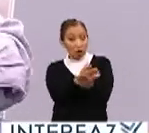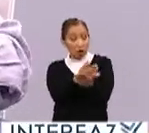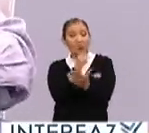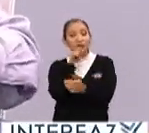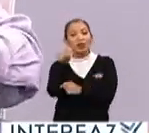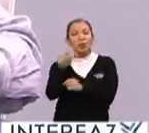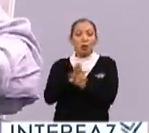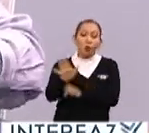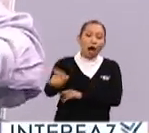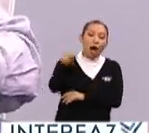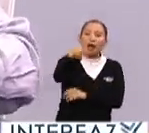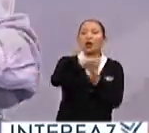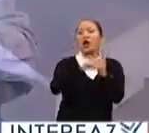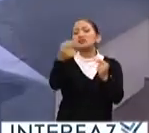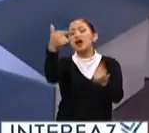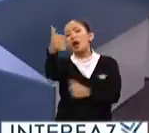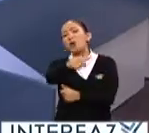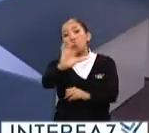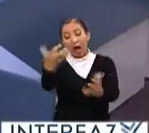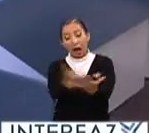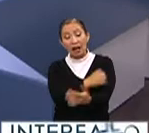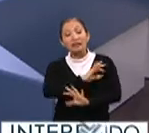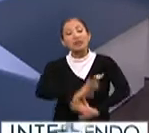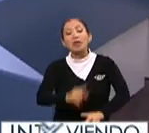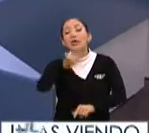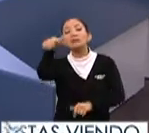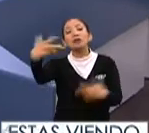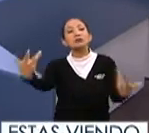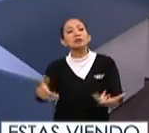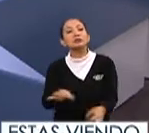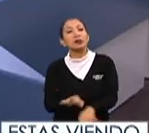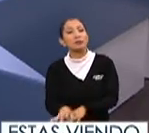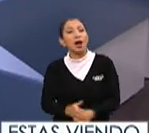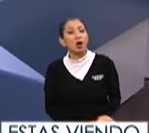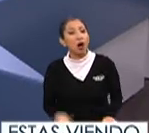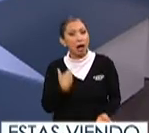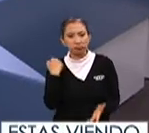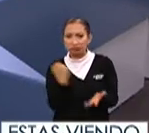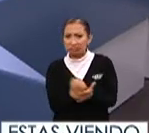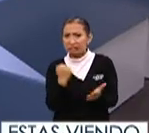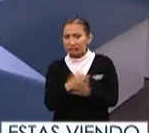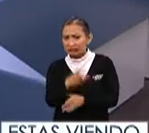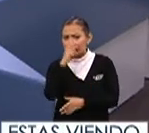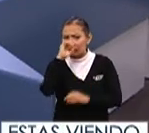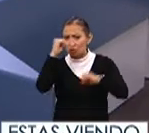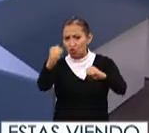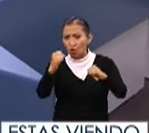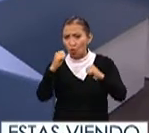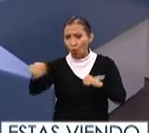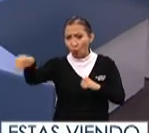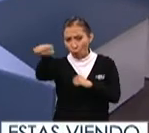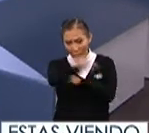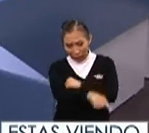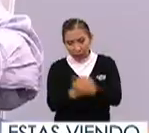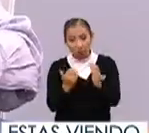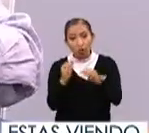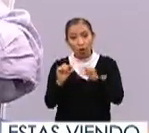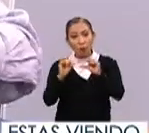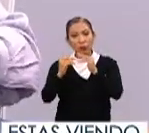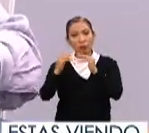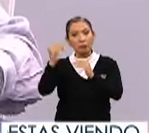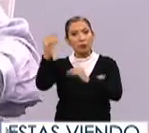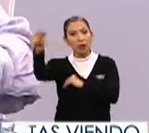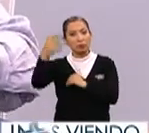sino de qué tipo de cosas van a hacer una vez que ganen. Creo que hay una demanda increíble y creciente